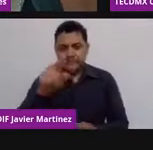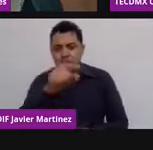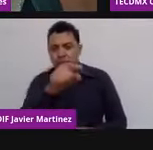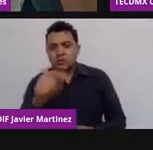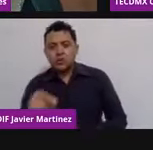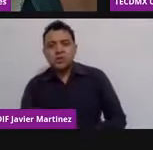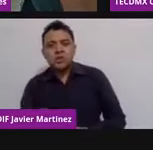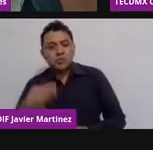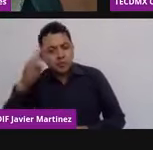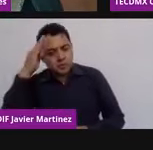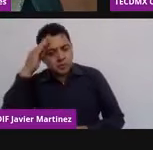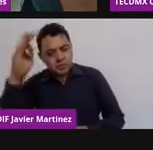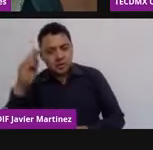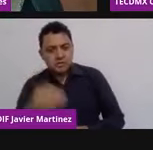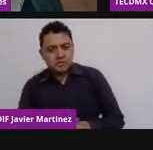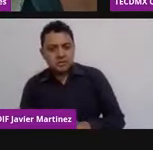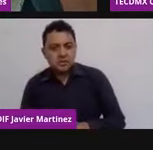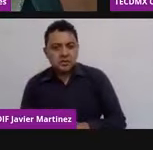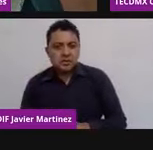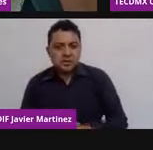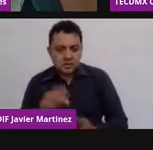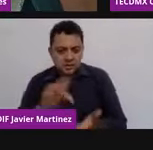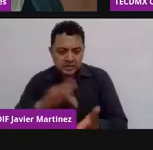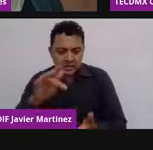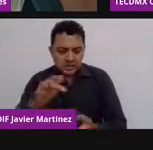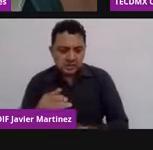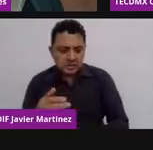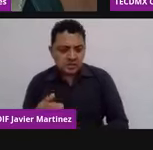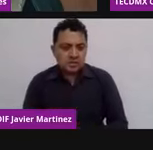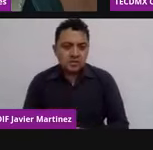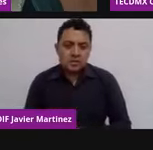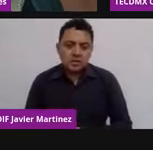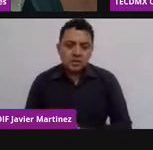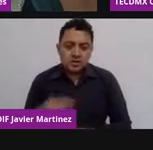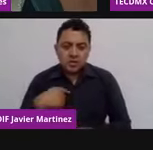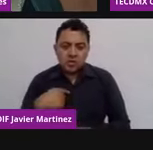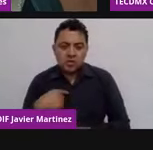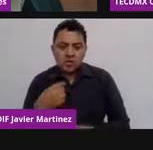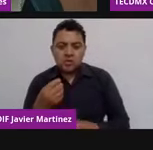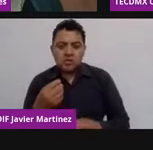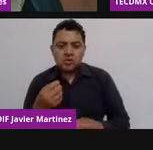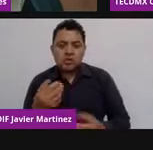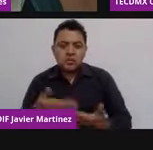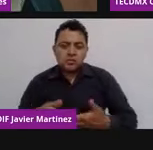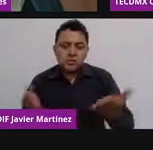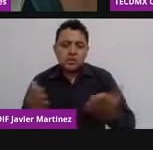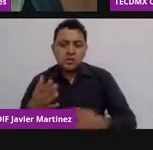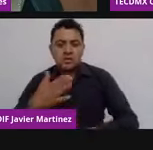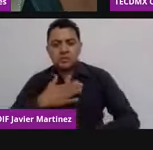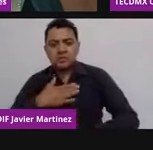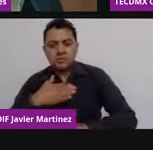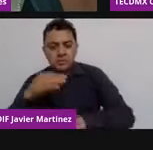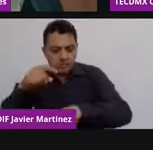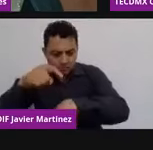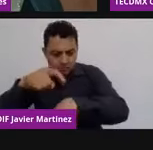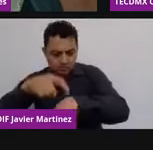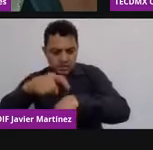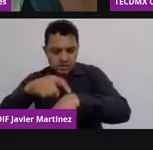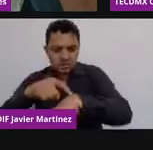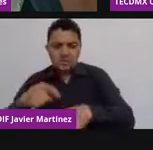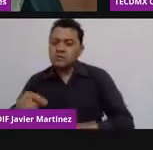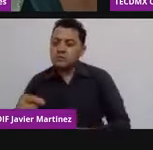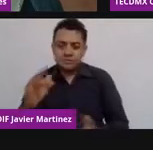cuentas es lo que les puedo agradecer nuestro tiempo y cuando uno decide compartirlo con alguien más es un honor haberlo